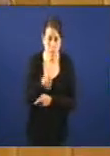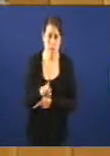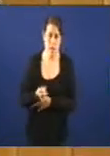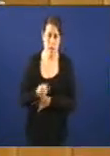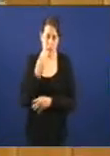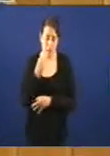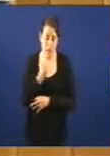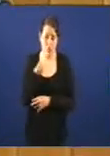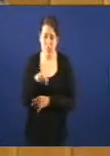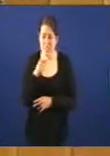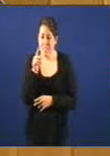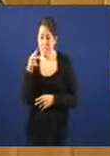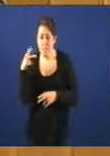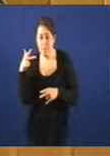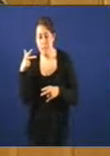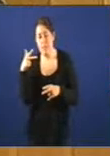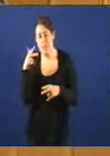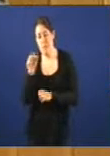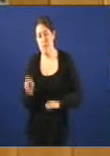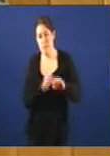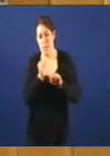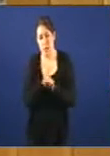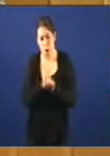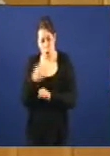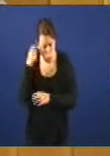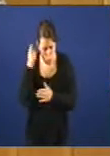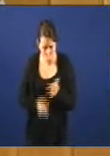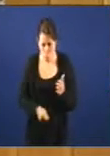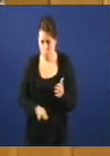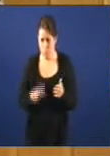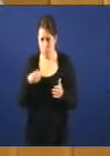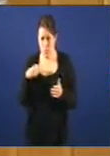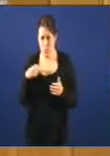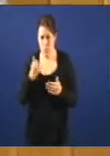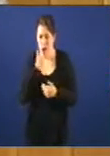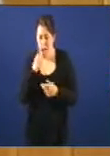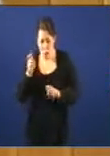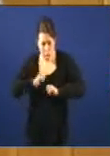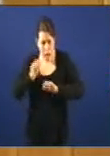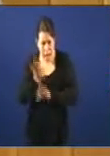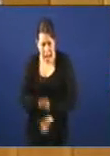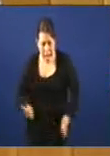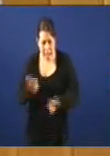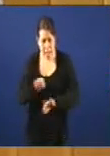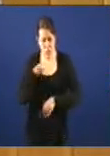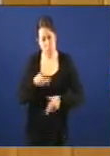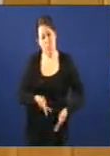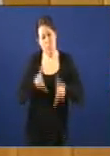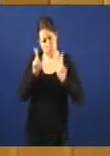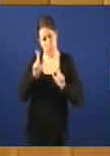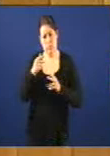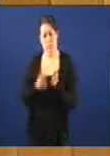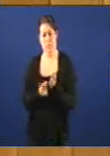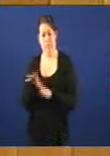e vostedes nisiquera defende ese traballo que é un traballo duro tremendamente insatisfactorio e vostedes non vostedes permite que desquiten o seu